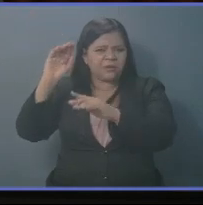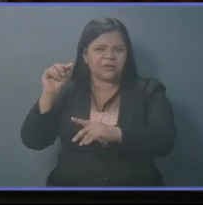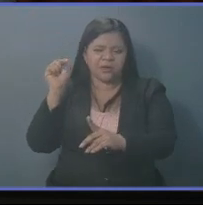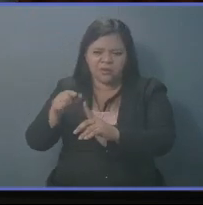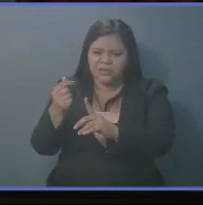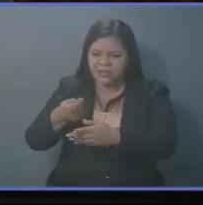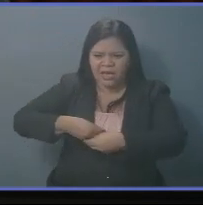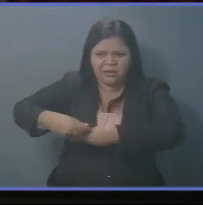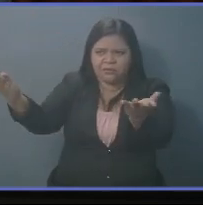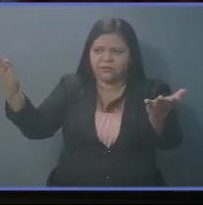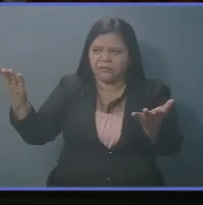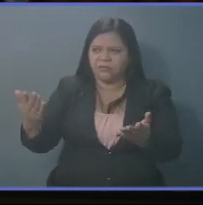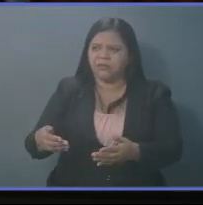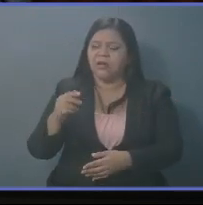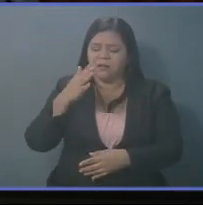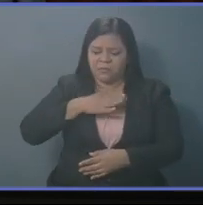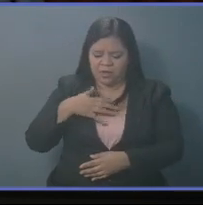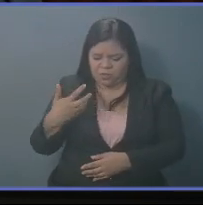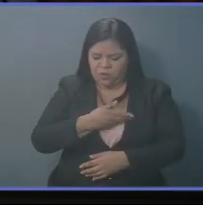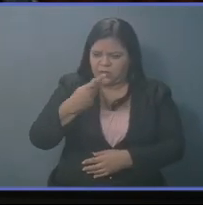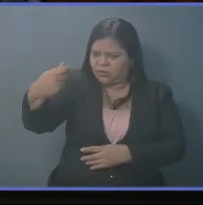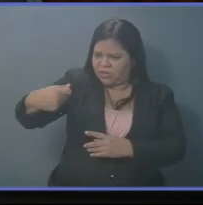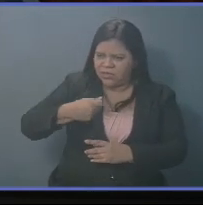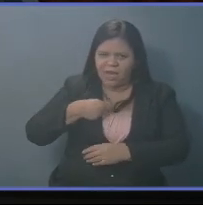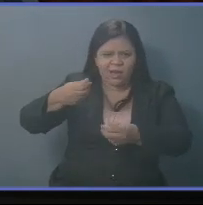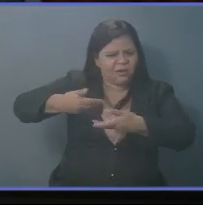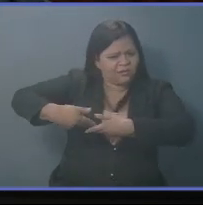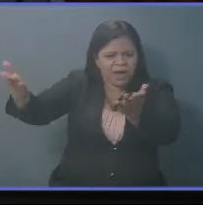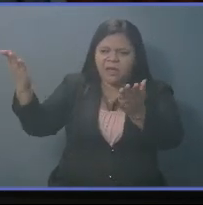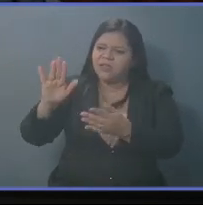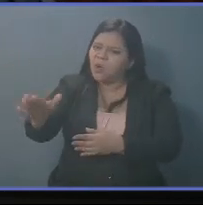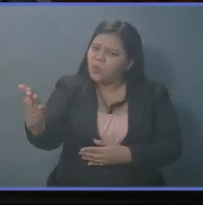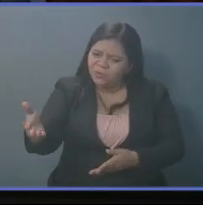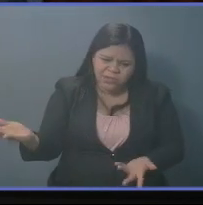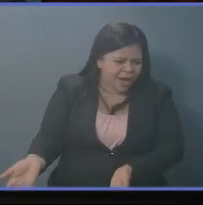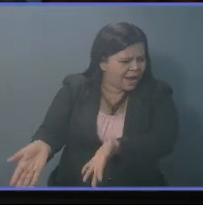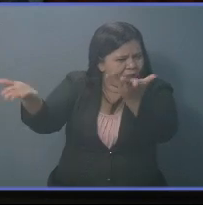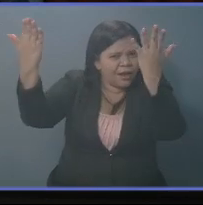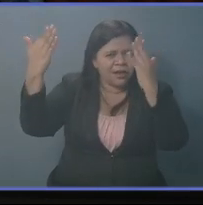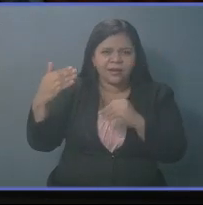Haga uso del salario de nosotros. Úselo.